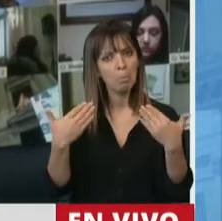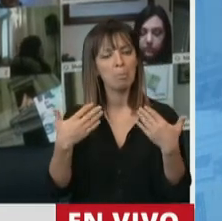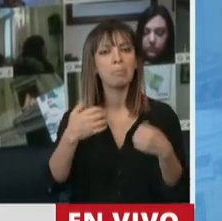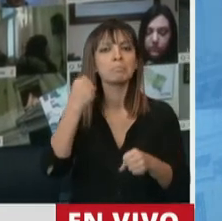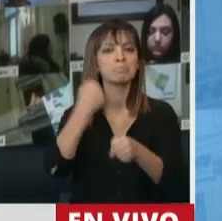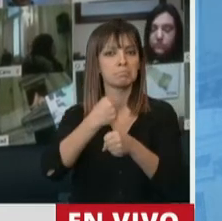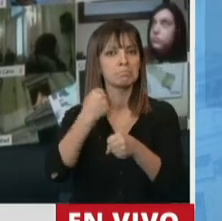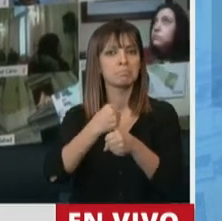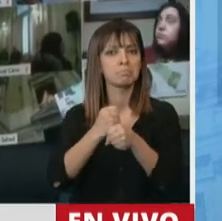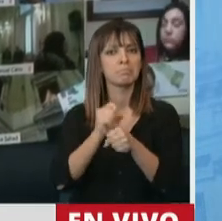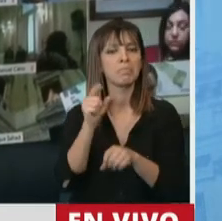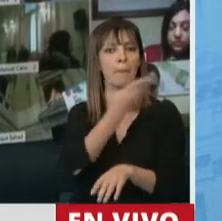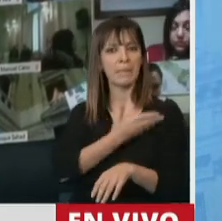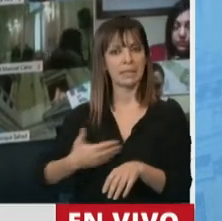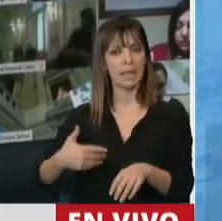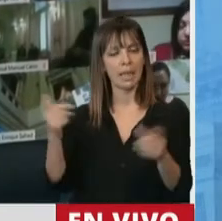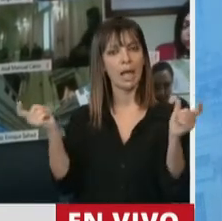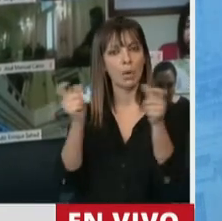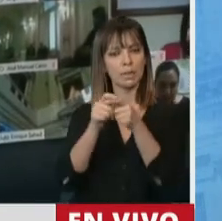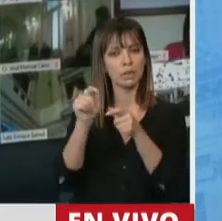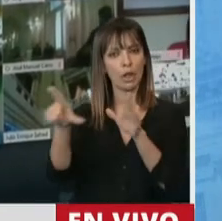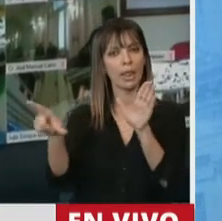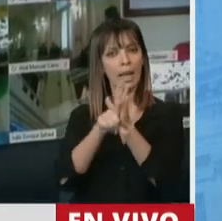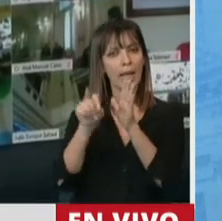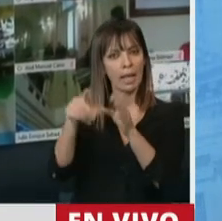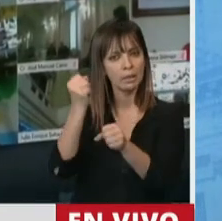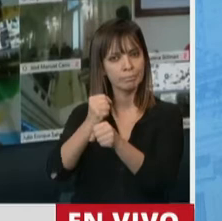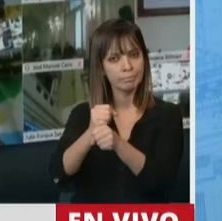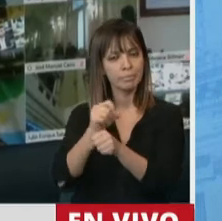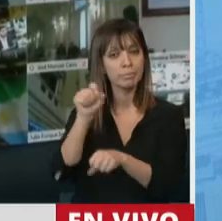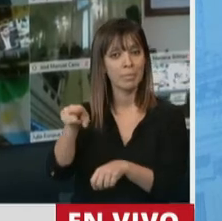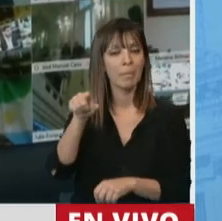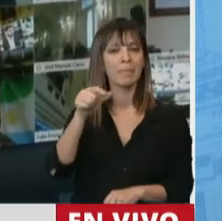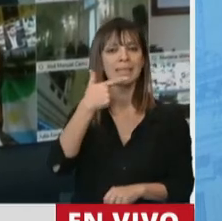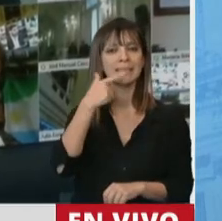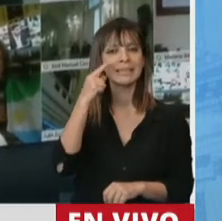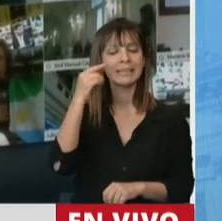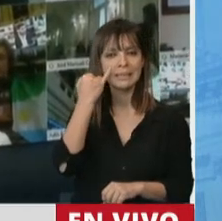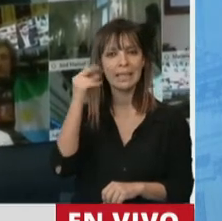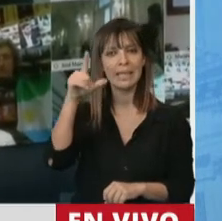la Presidenta de la Comisión de Legislación Laboral, la diputada Vanessa Silei.